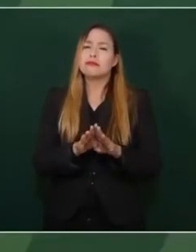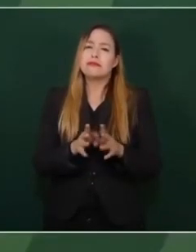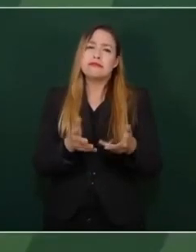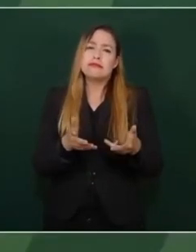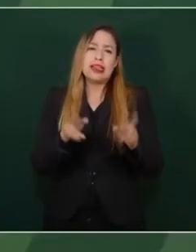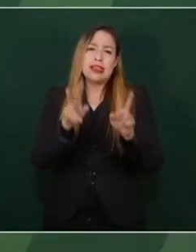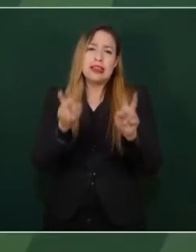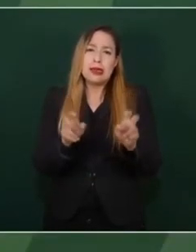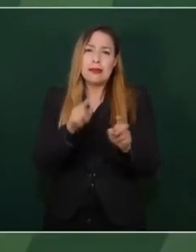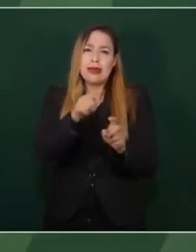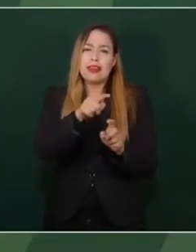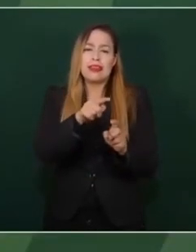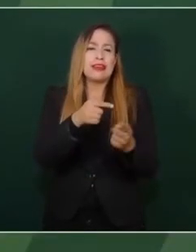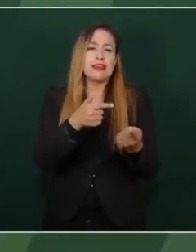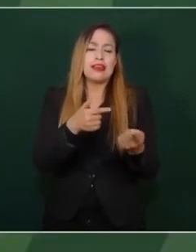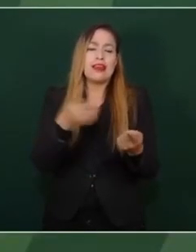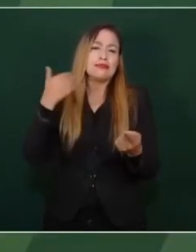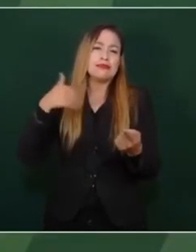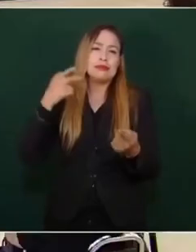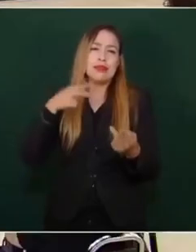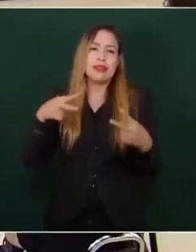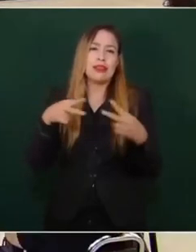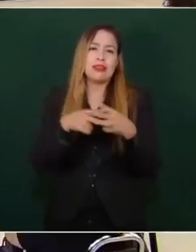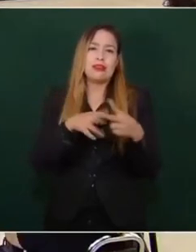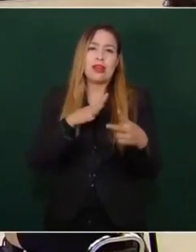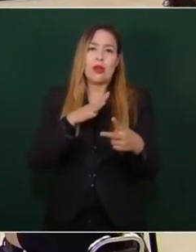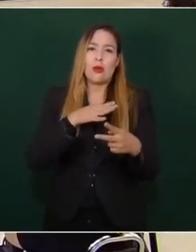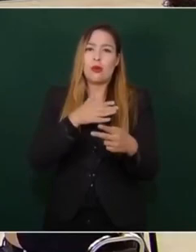Entonces, los insultos siempre.